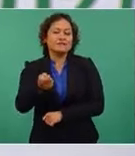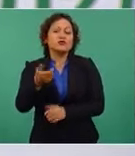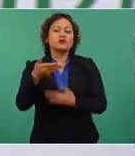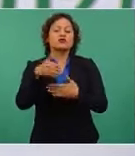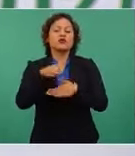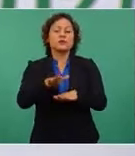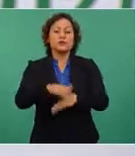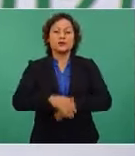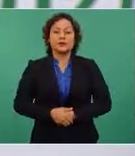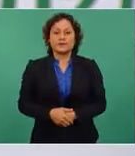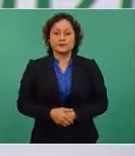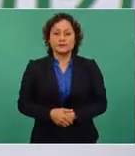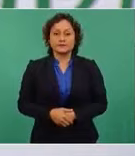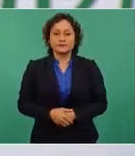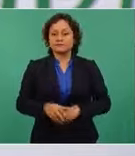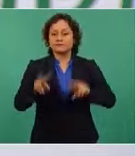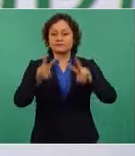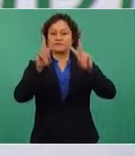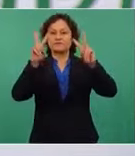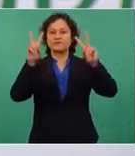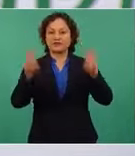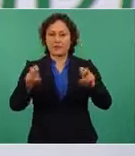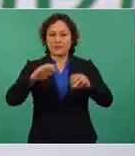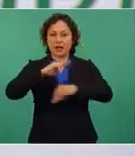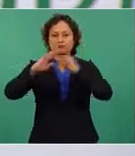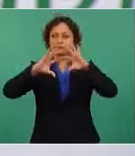y el bienestar en el mundo.